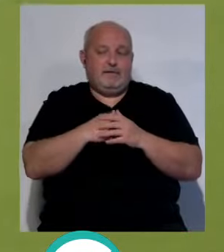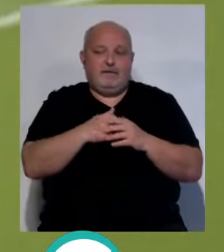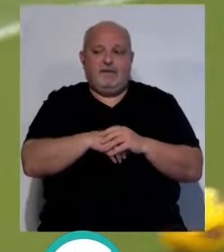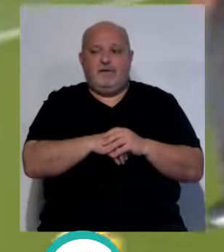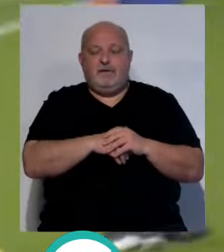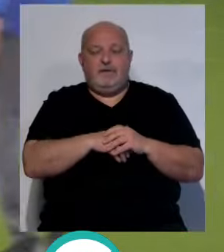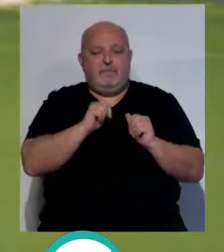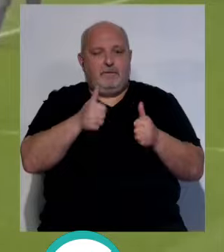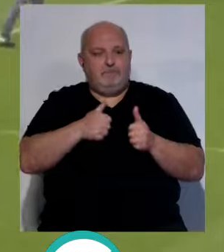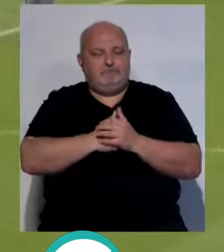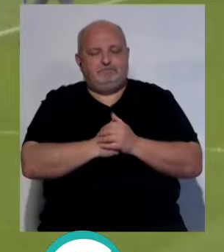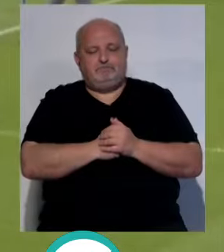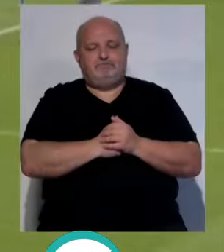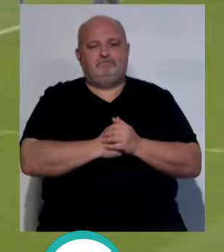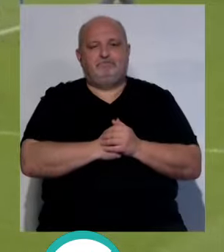vale...